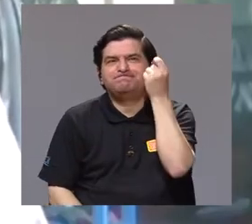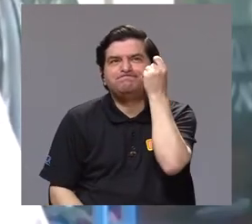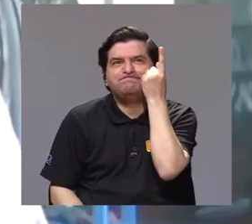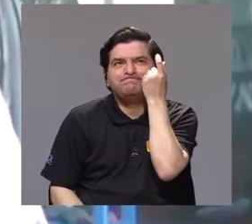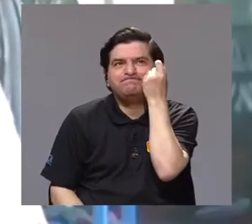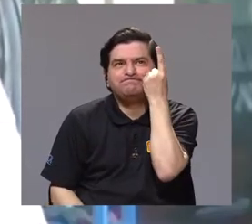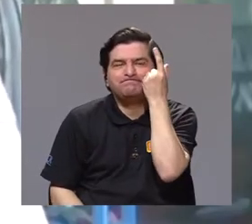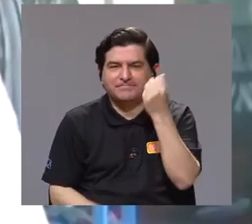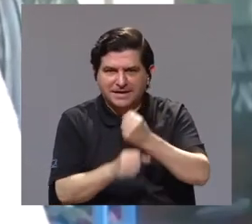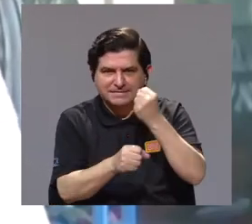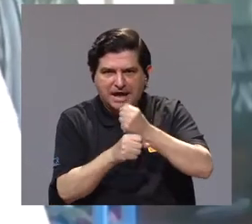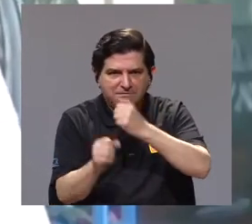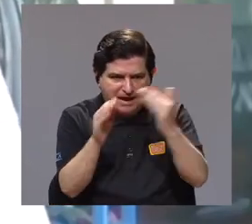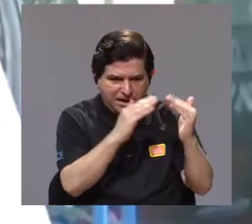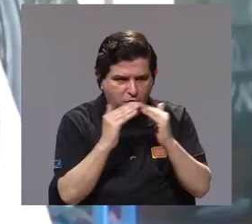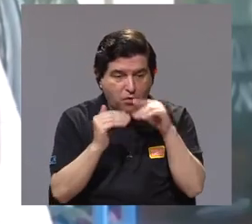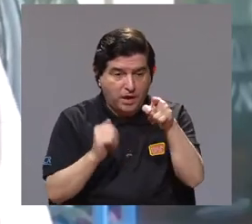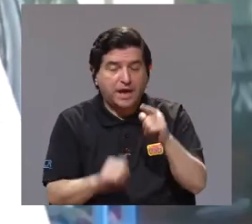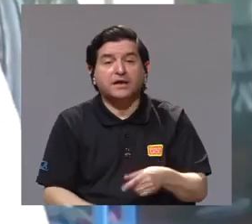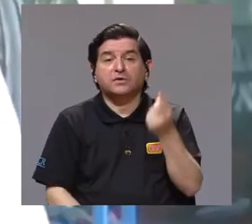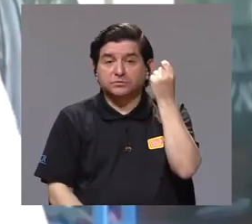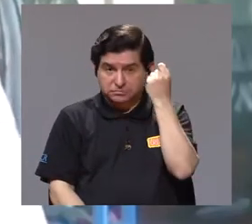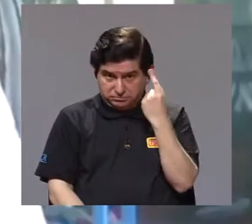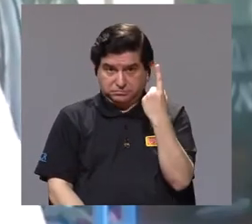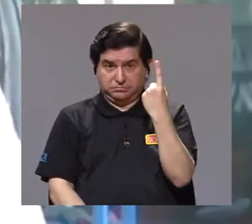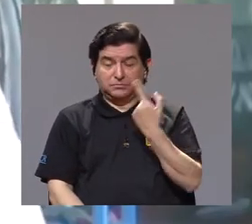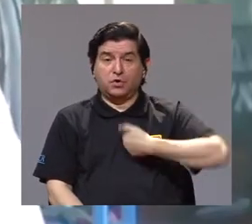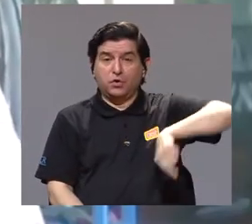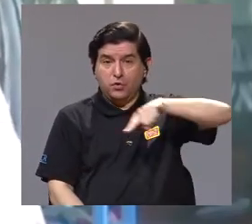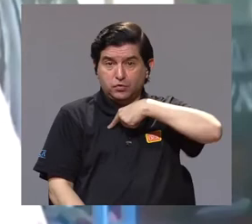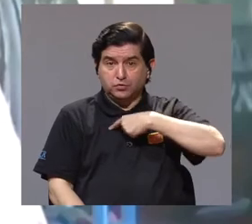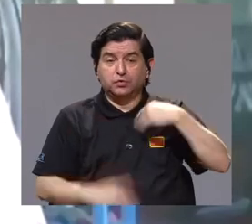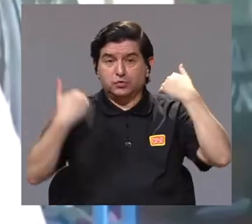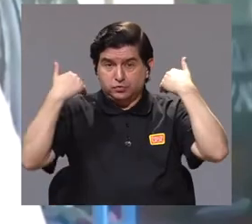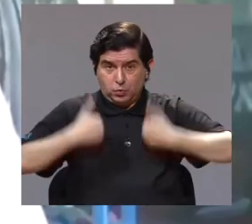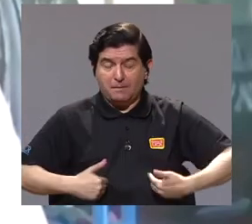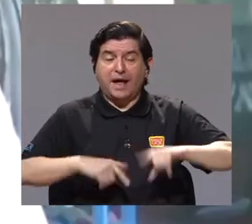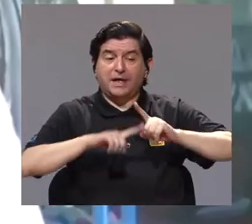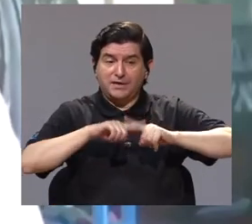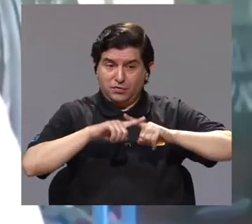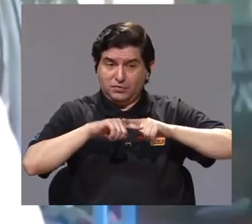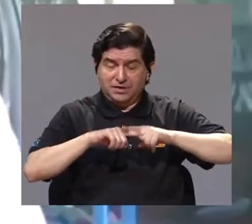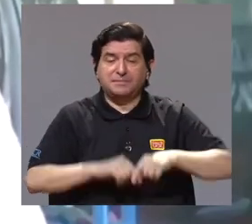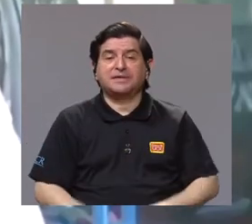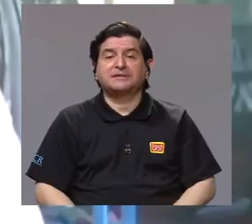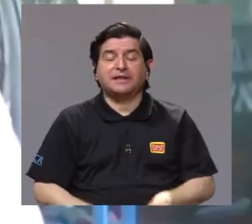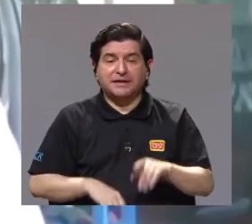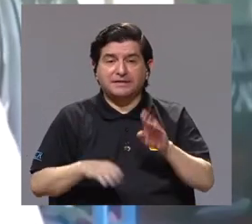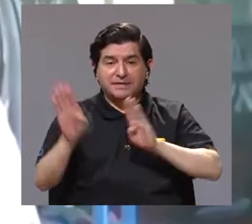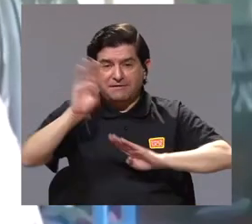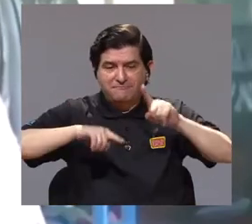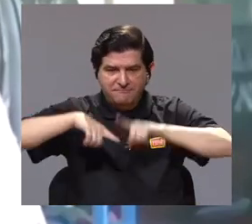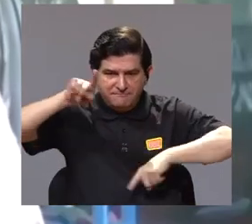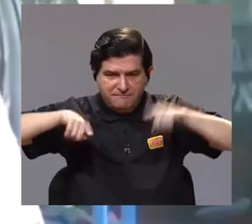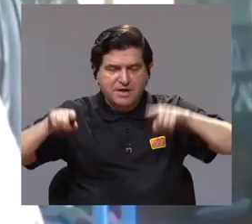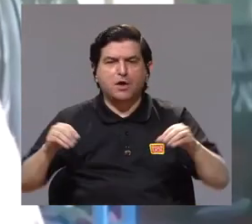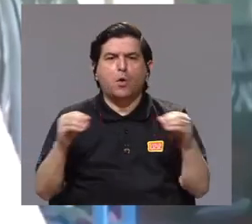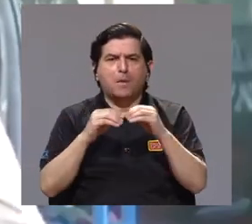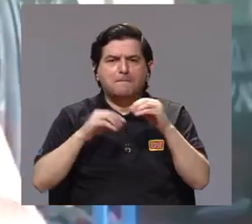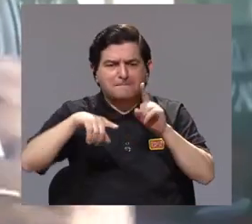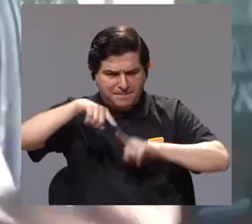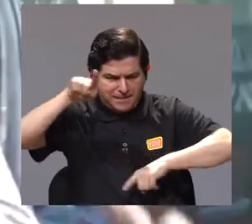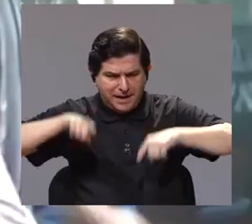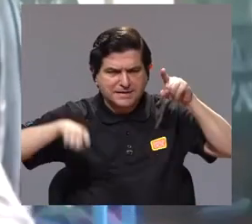es darle a entender, sea, trabajar con las comunidades para que ellos entiendan que nosotros los humanos dependemos de la biodiversidad.